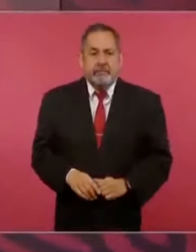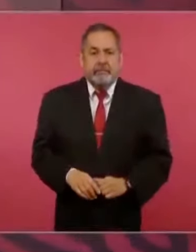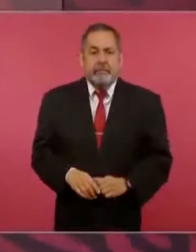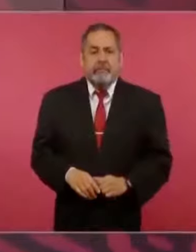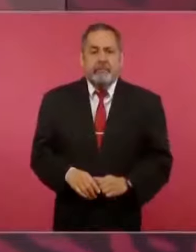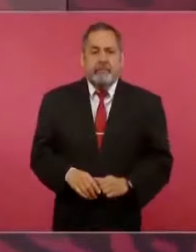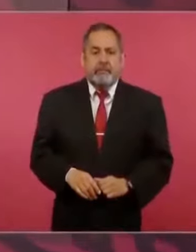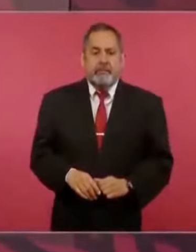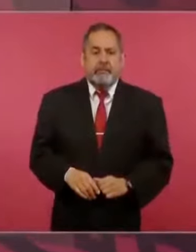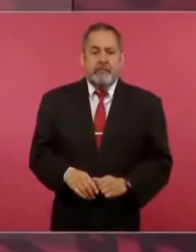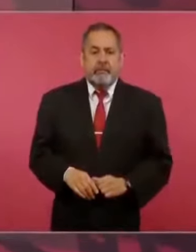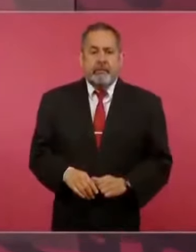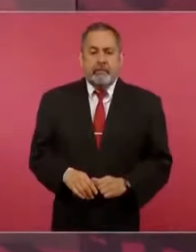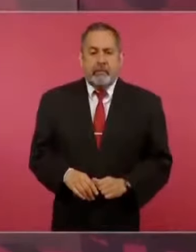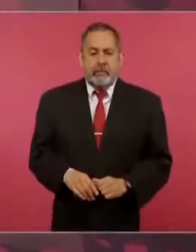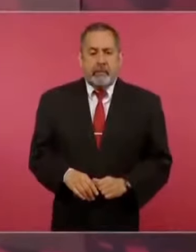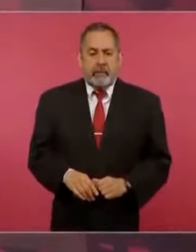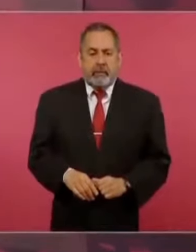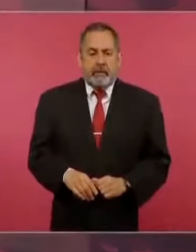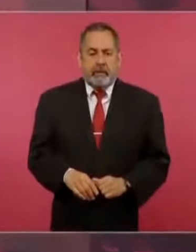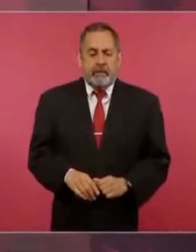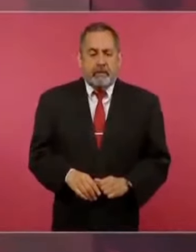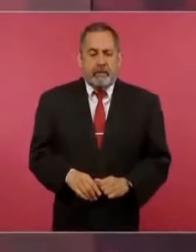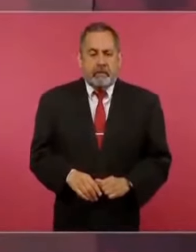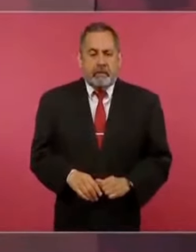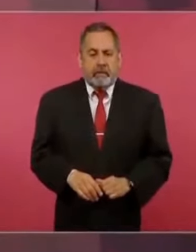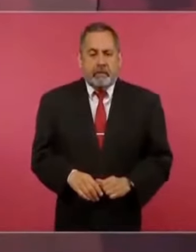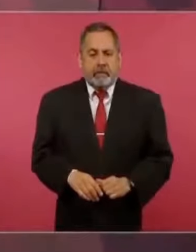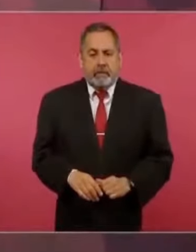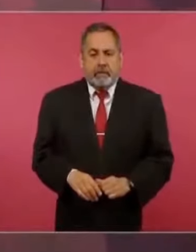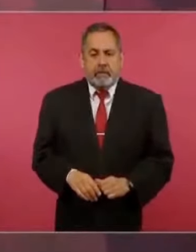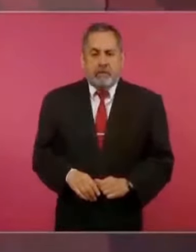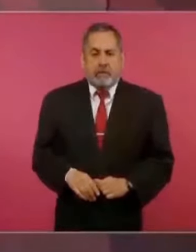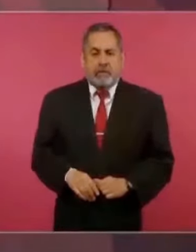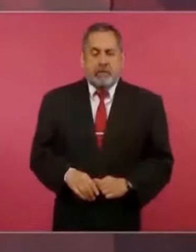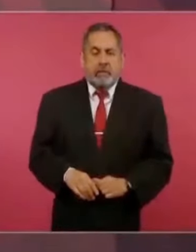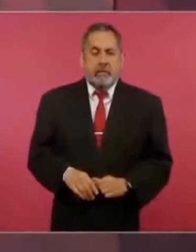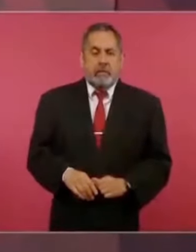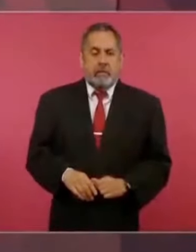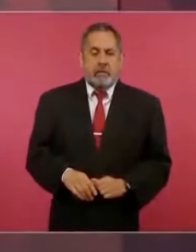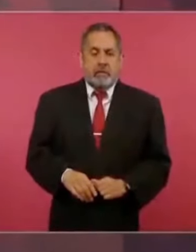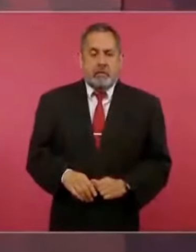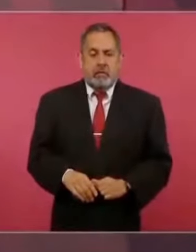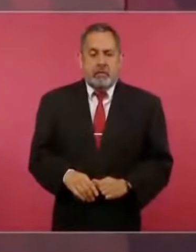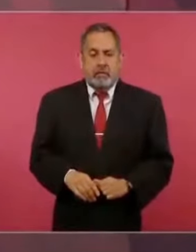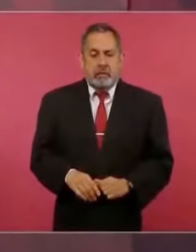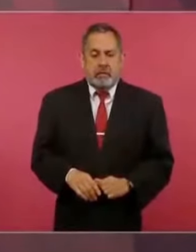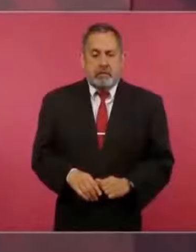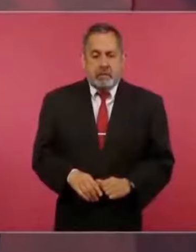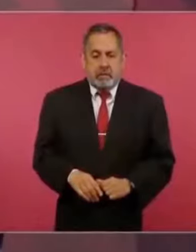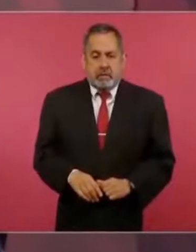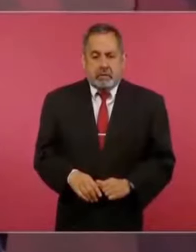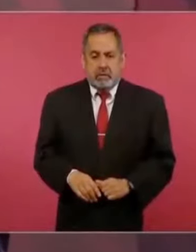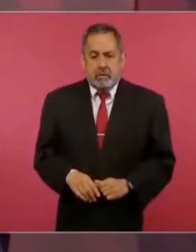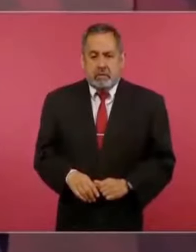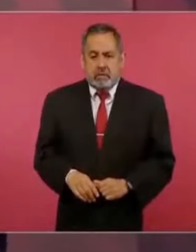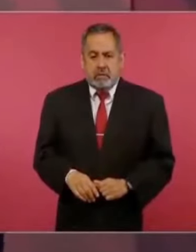permitan al expresidente